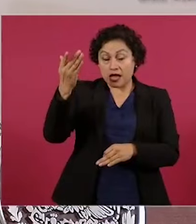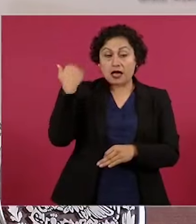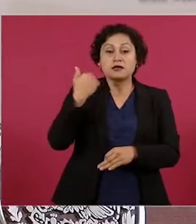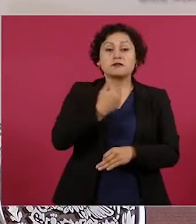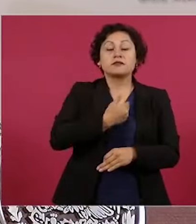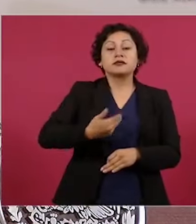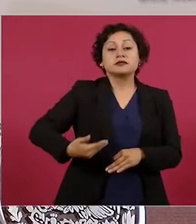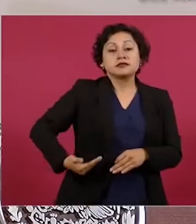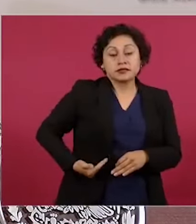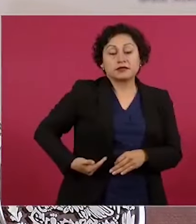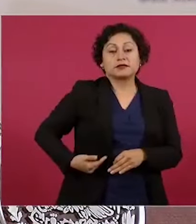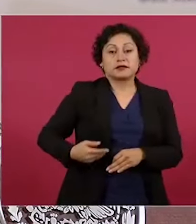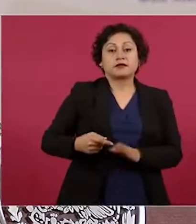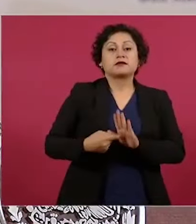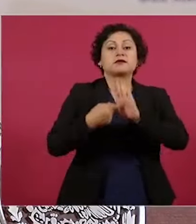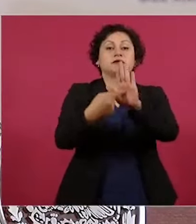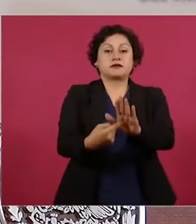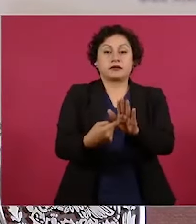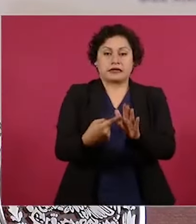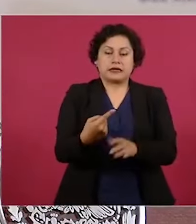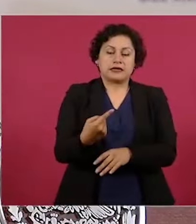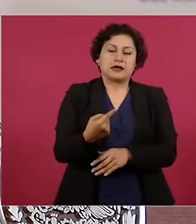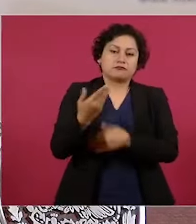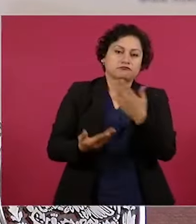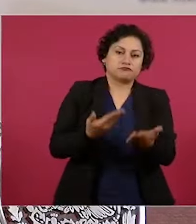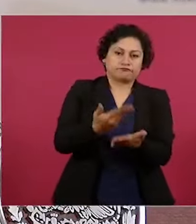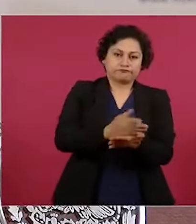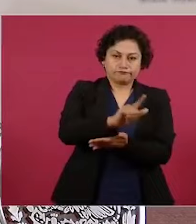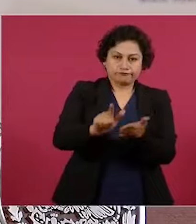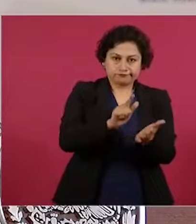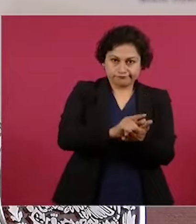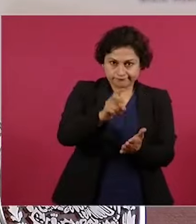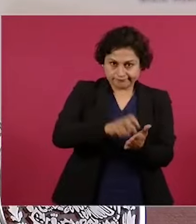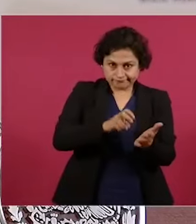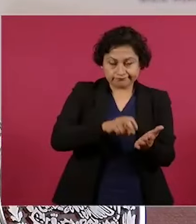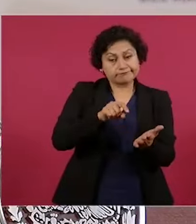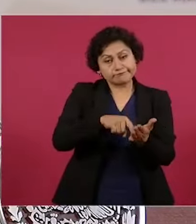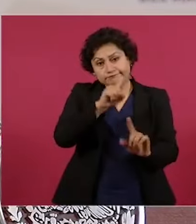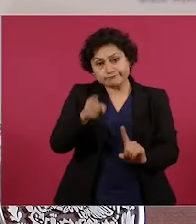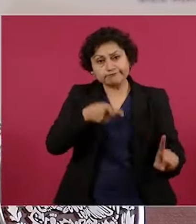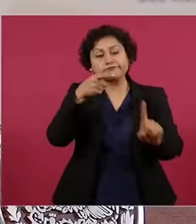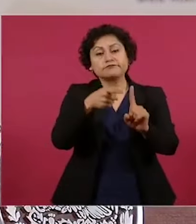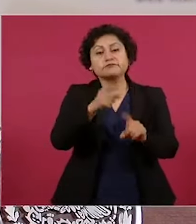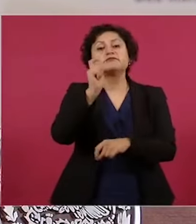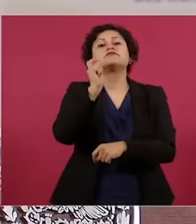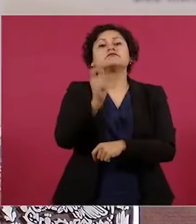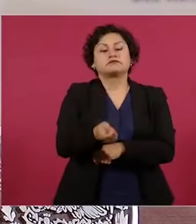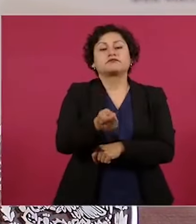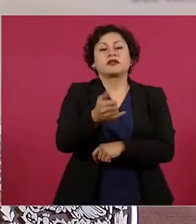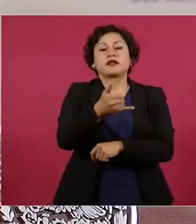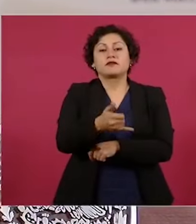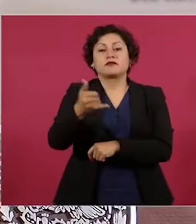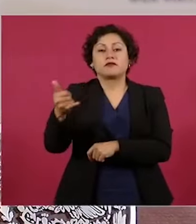República el pasado 5 de febrero tiene como fin que el Infonavit pueda ingresar a proveer, a complementar